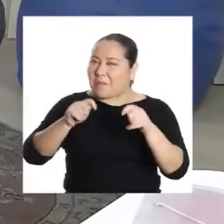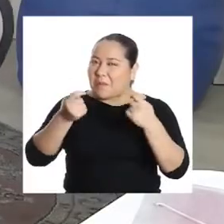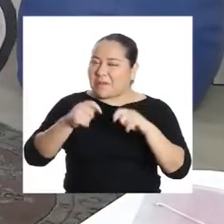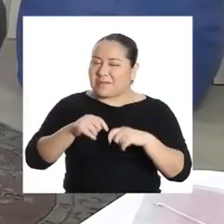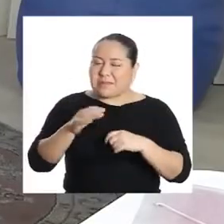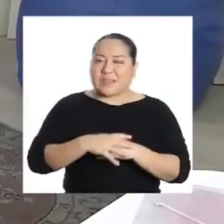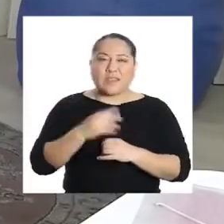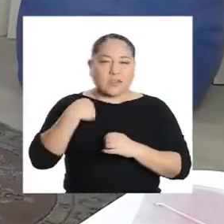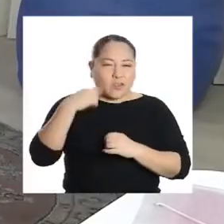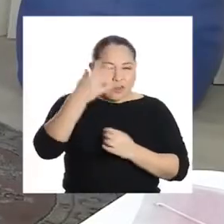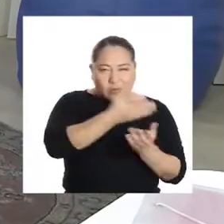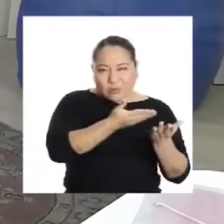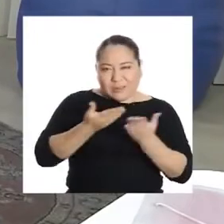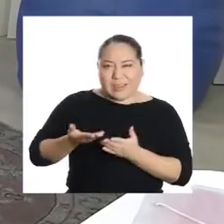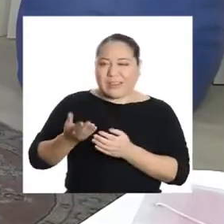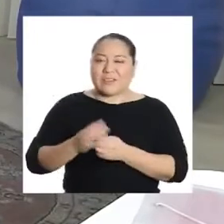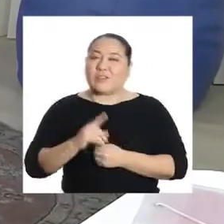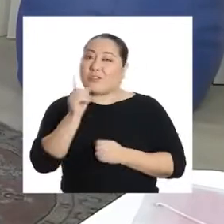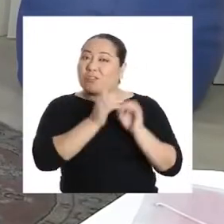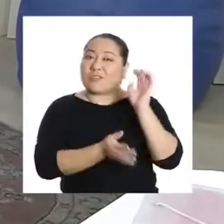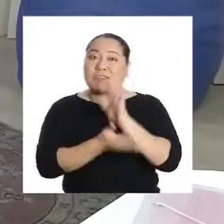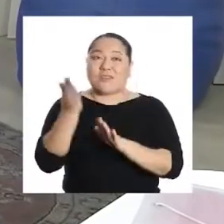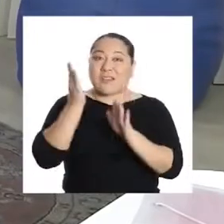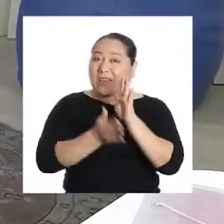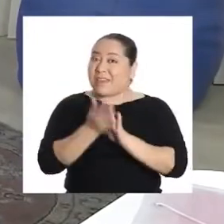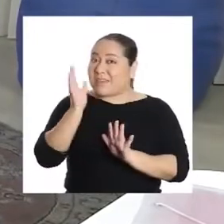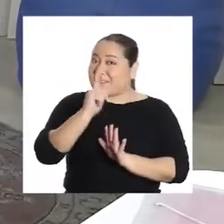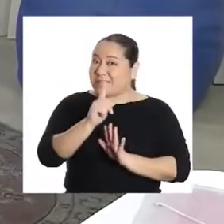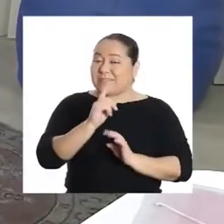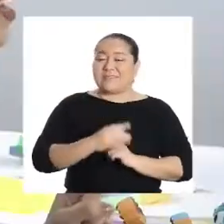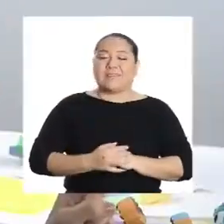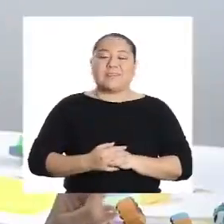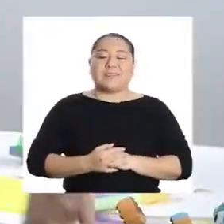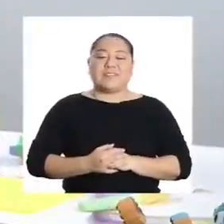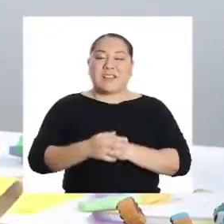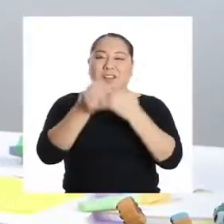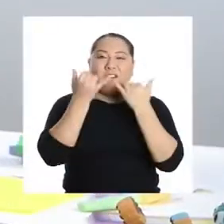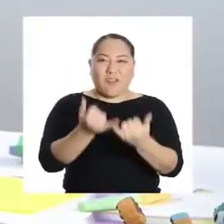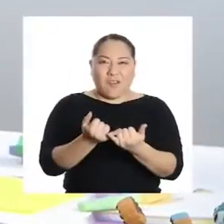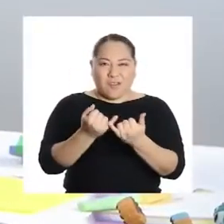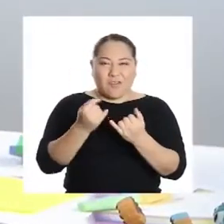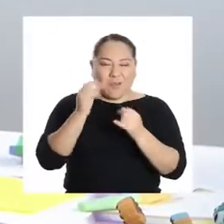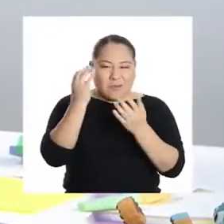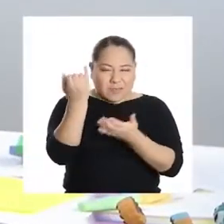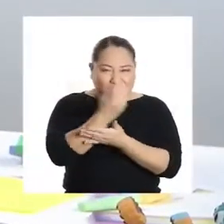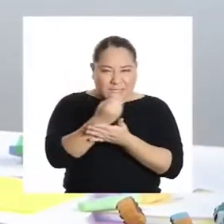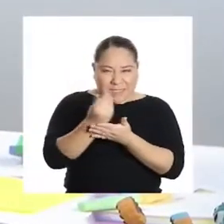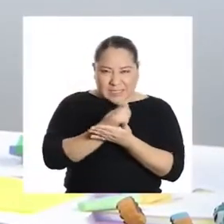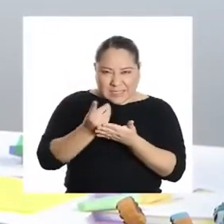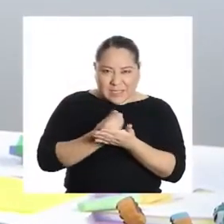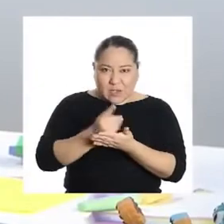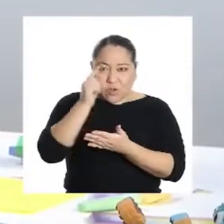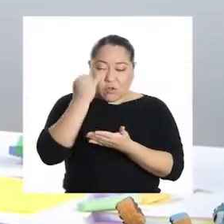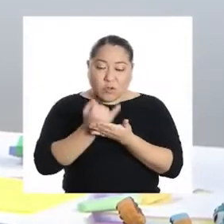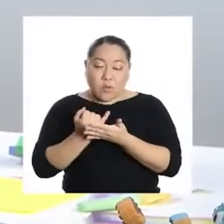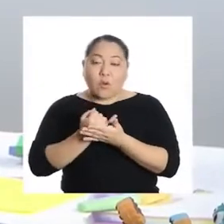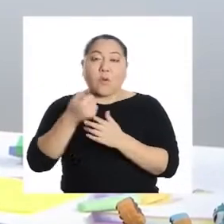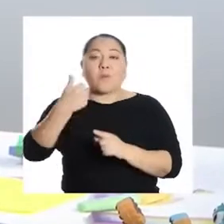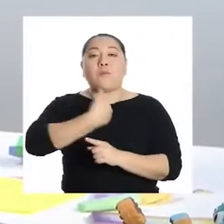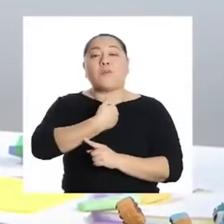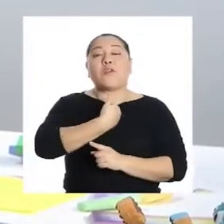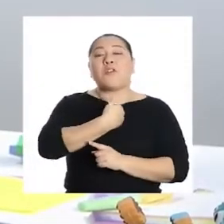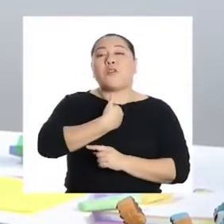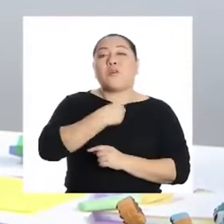pausa comercial mientras lo traigo. No se vayan a ningún lado. Hoy vamos a diseñar en un dibujo nuestro